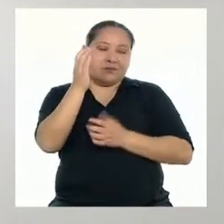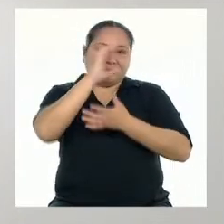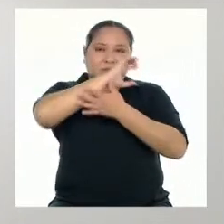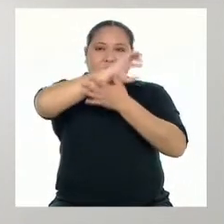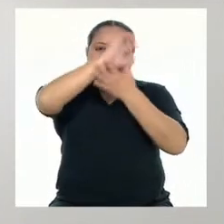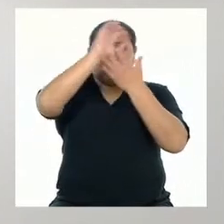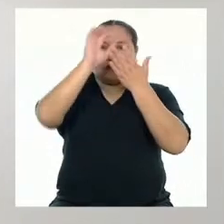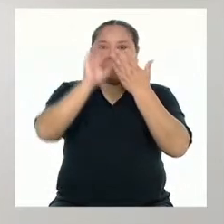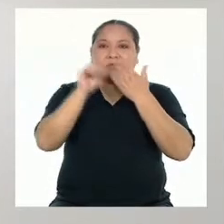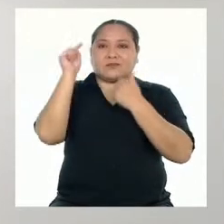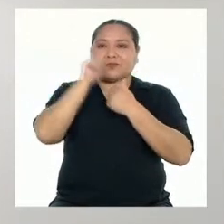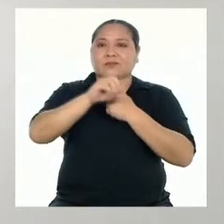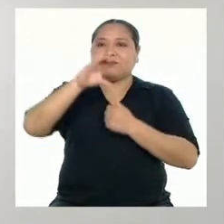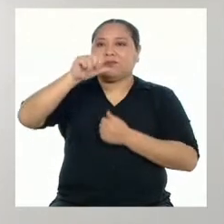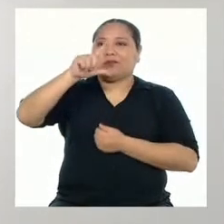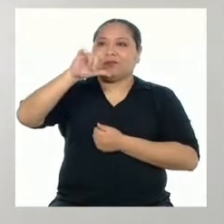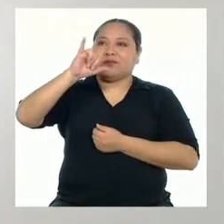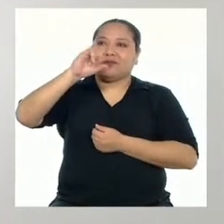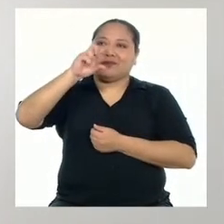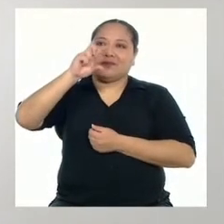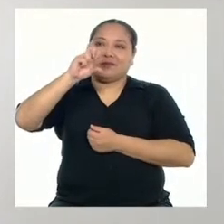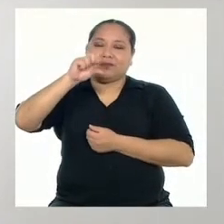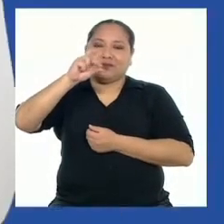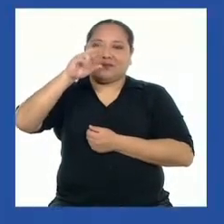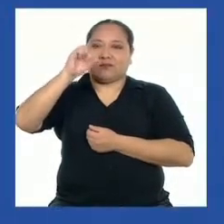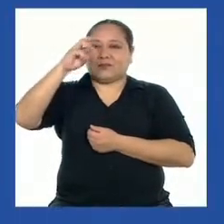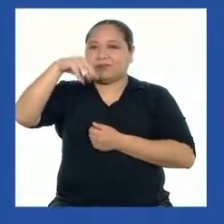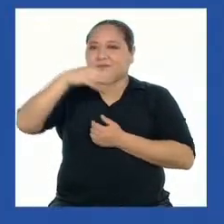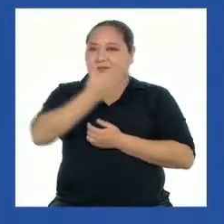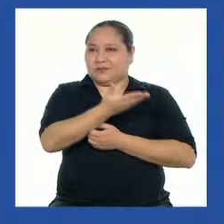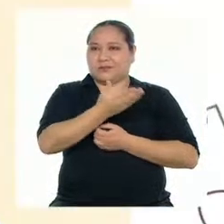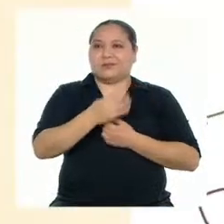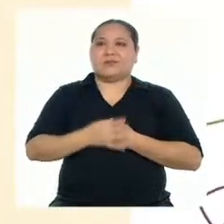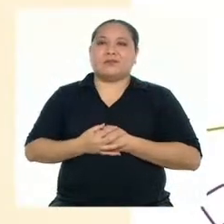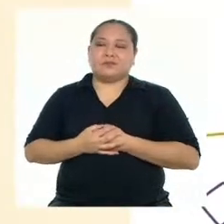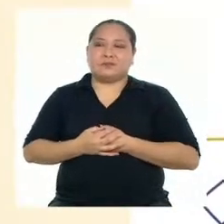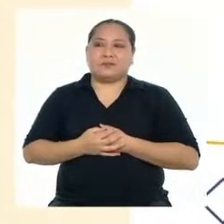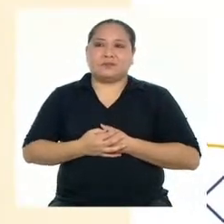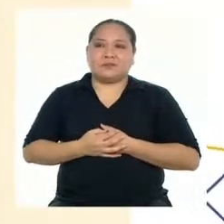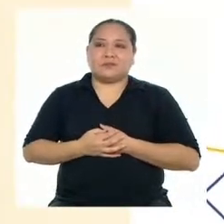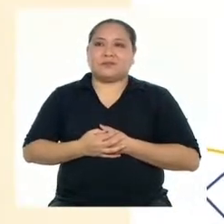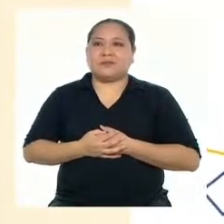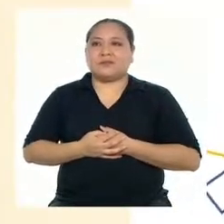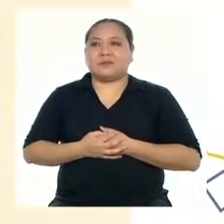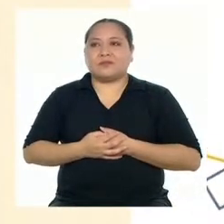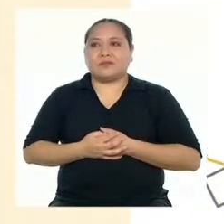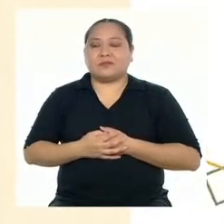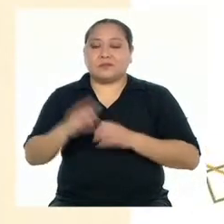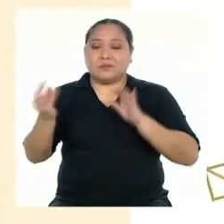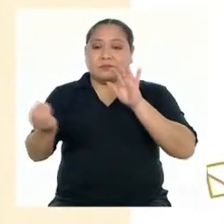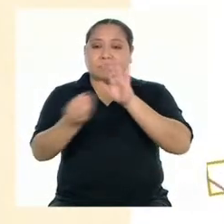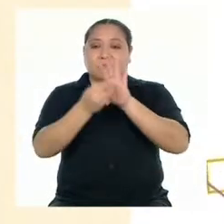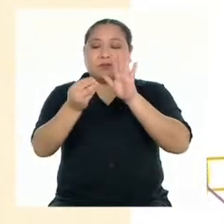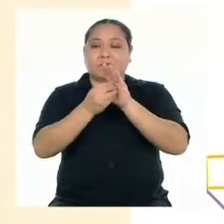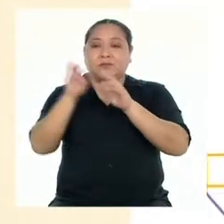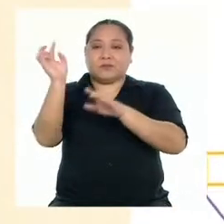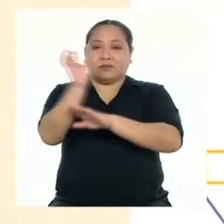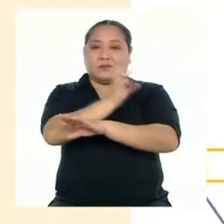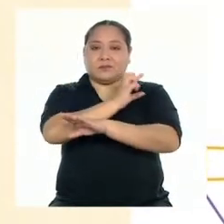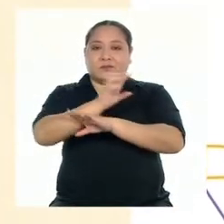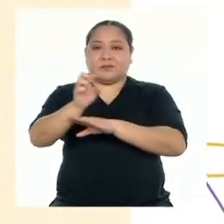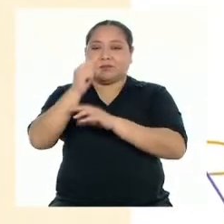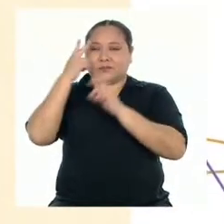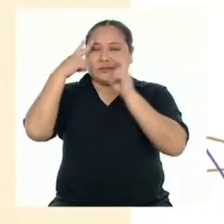características del caligrama son las siguientes. Forman parte de la poesía visual,